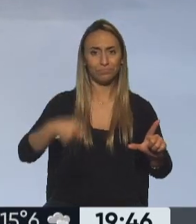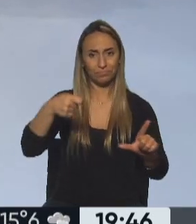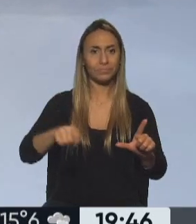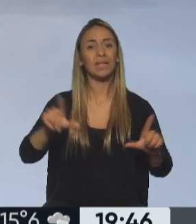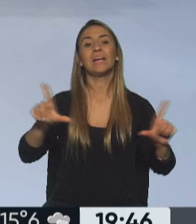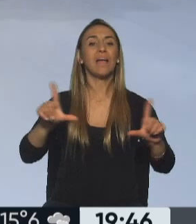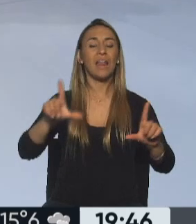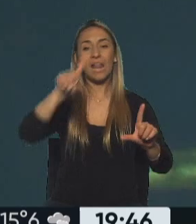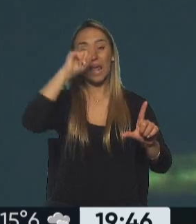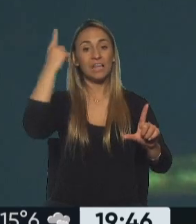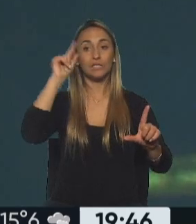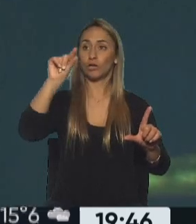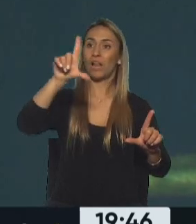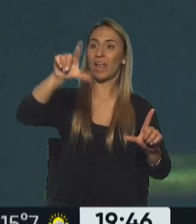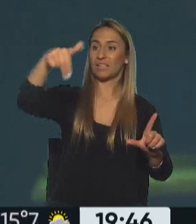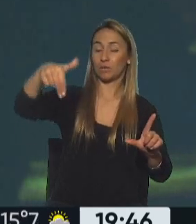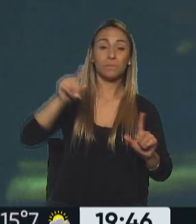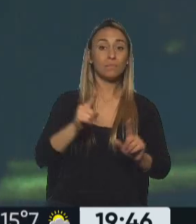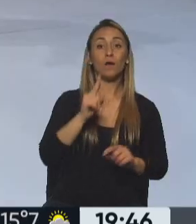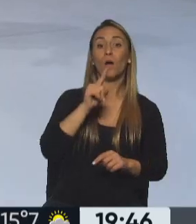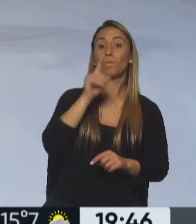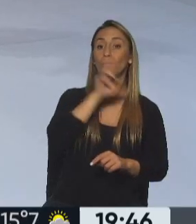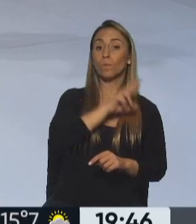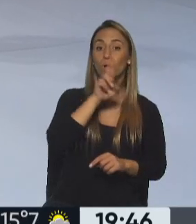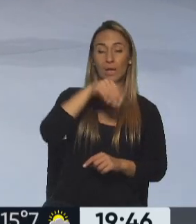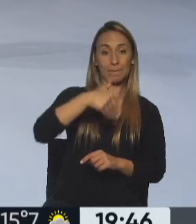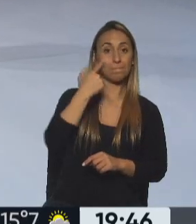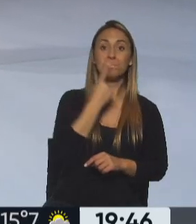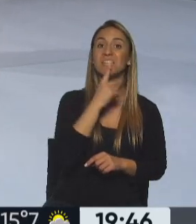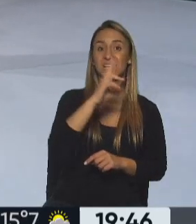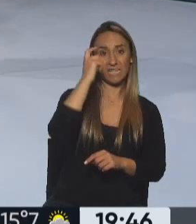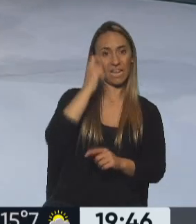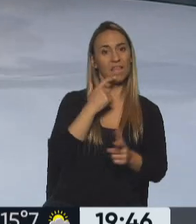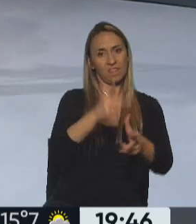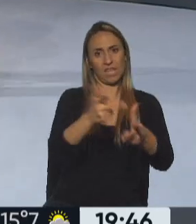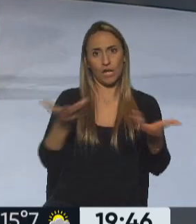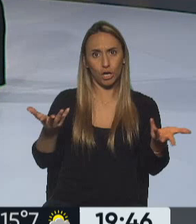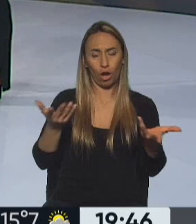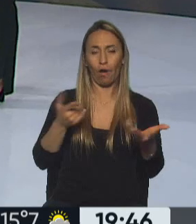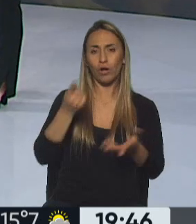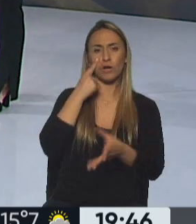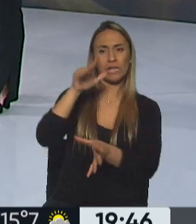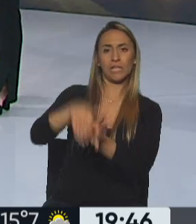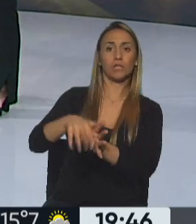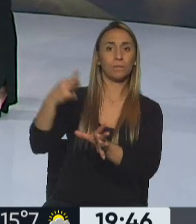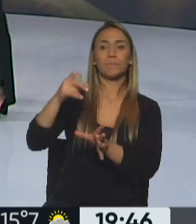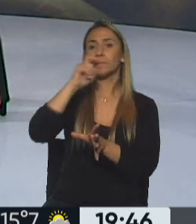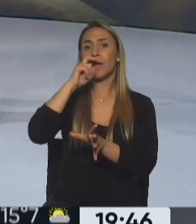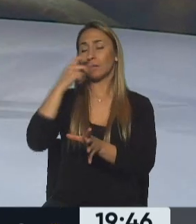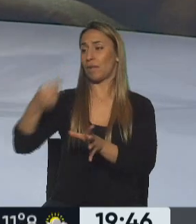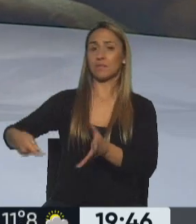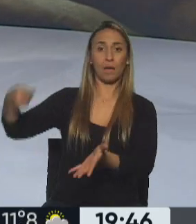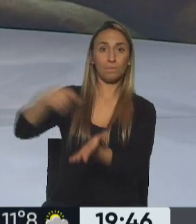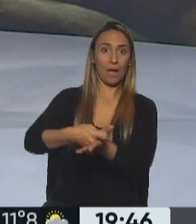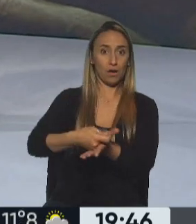Esmeralda Mitre. Lo dijo Esmeralda Mitre, que sabe mucho de lo que pasa en La Nación, ¿no? Fue Mauricio Macri el que puso plata para una deuda. Bueno,